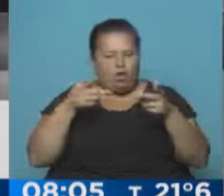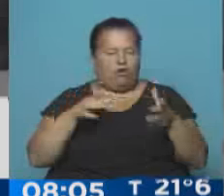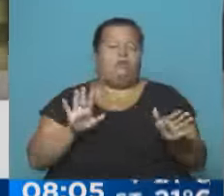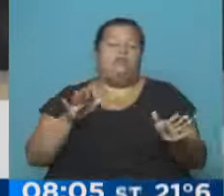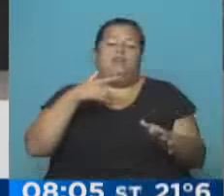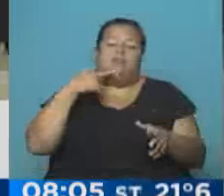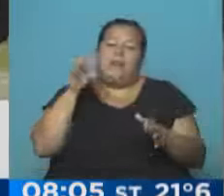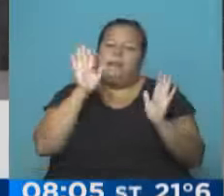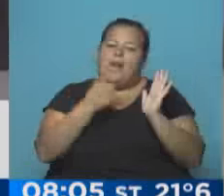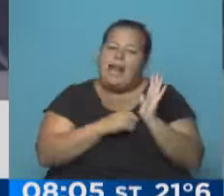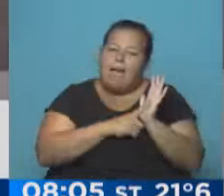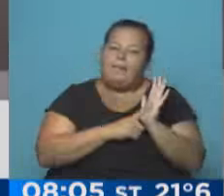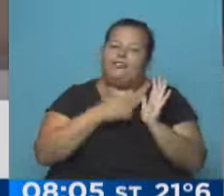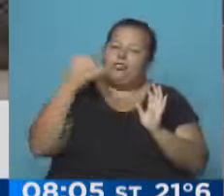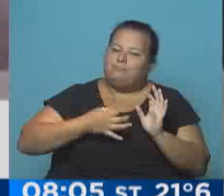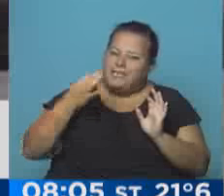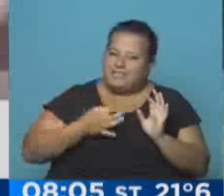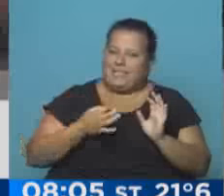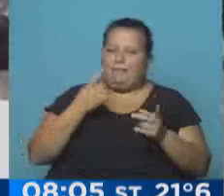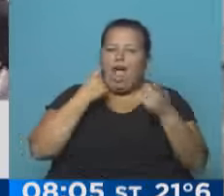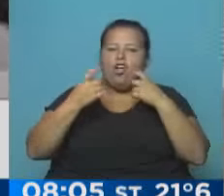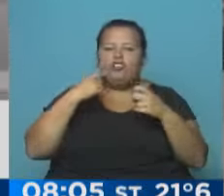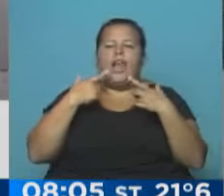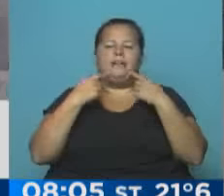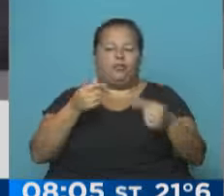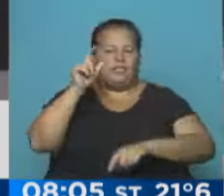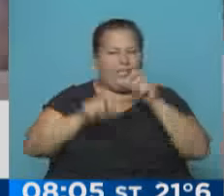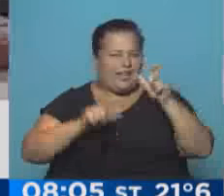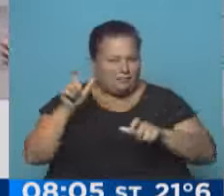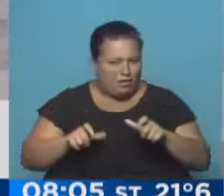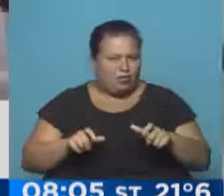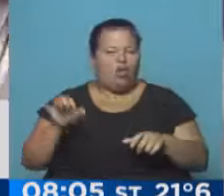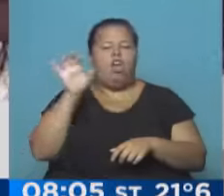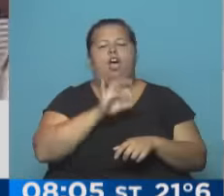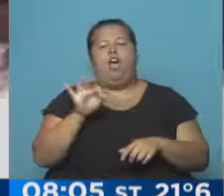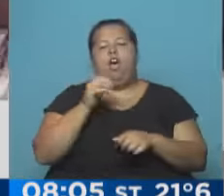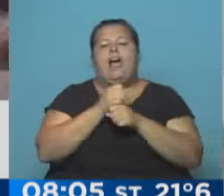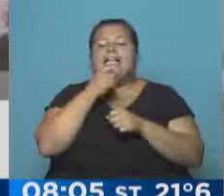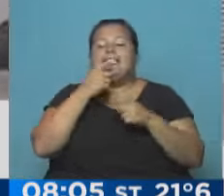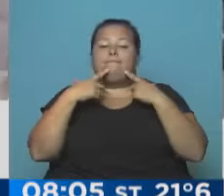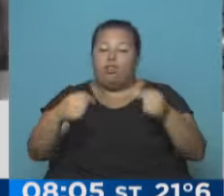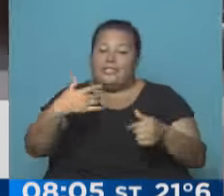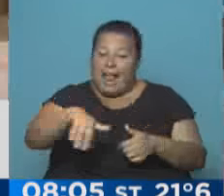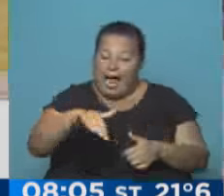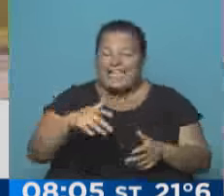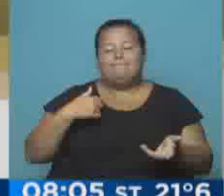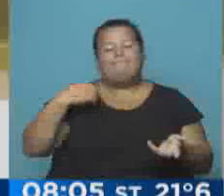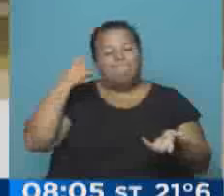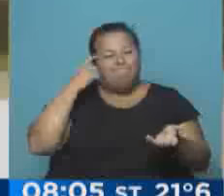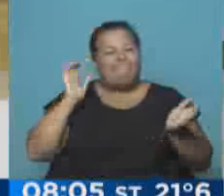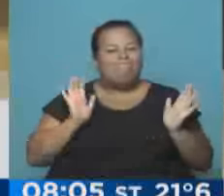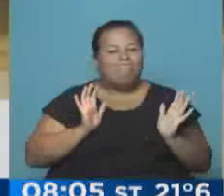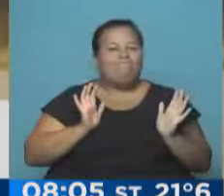Querer armar un protocolo específico para regular la protesta social o accionar cuando la protesta está en la calle, me parece que